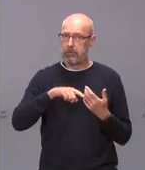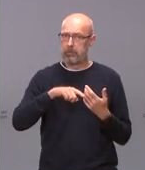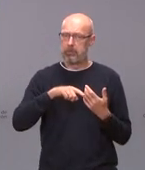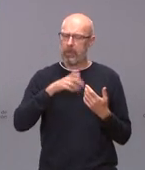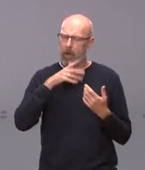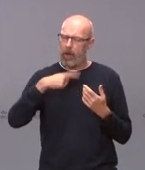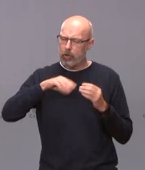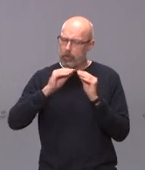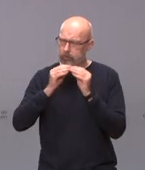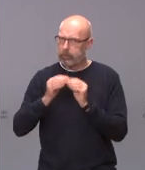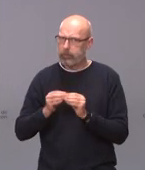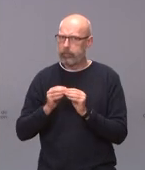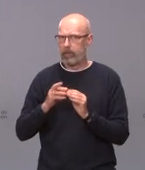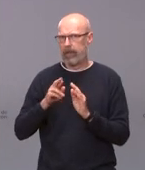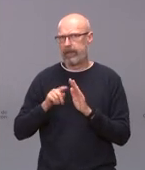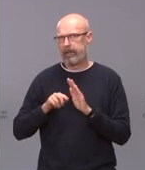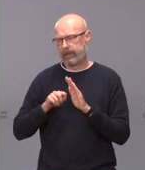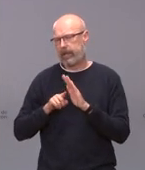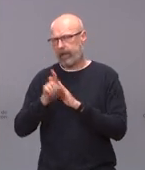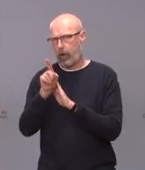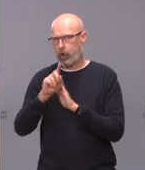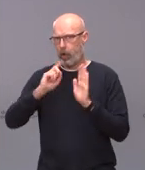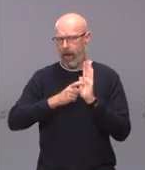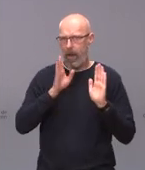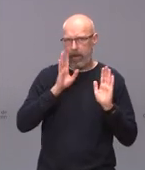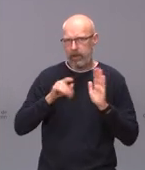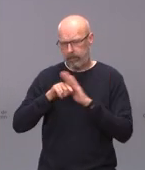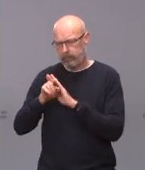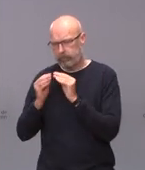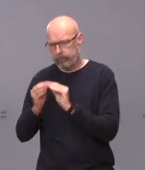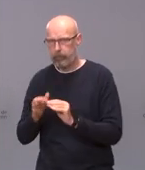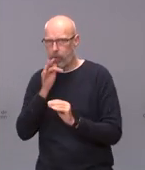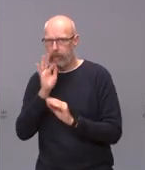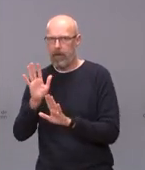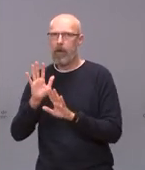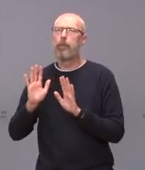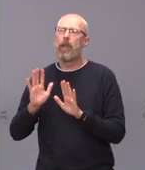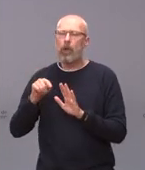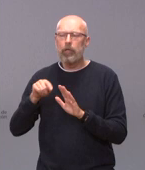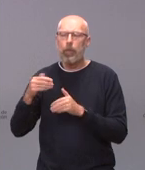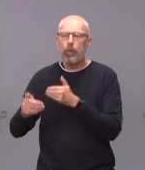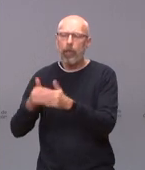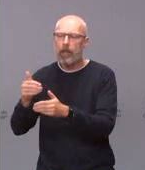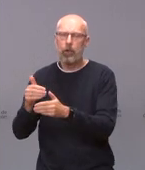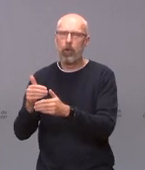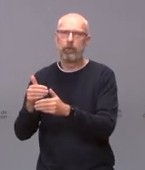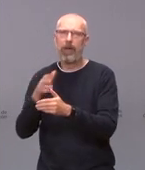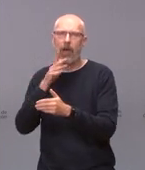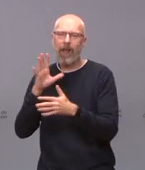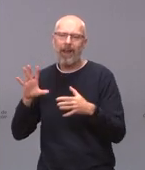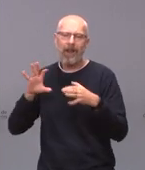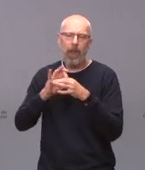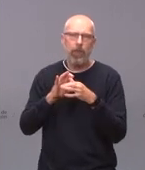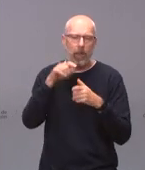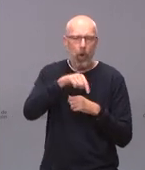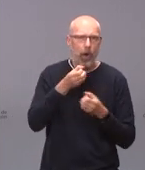desarrollo reglamentario de esa ley pero en lo que tiene que ver con un proceso digamos que no afecta a la cuestión que les anunciado en